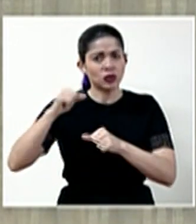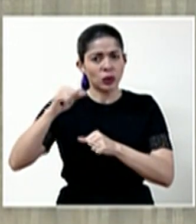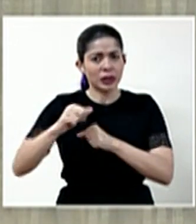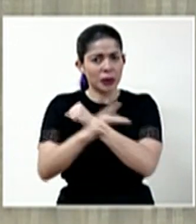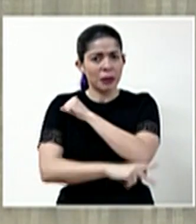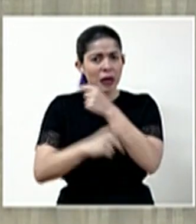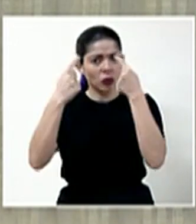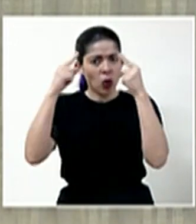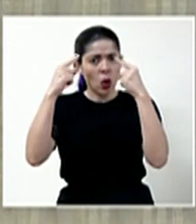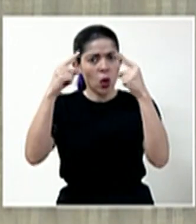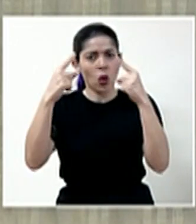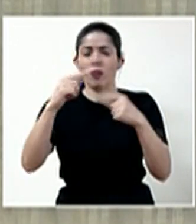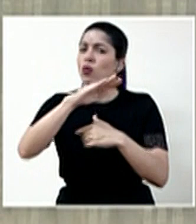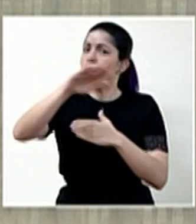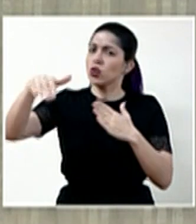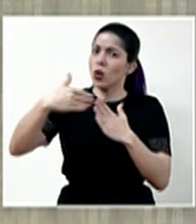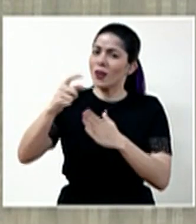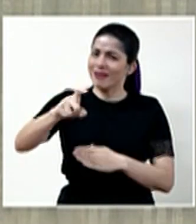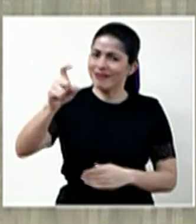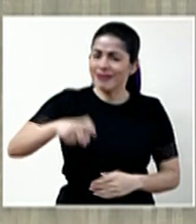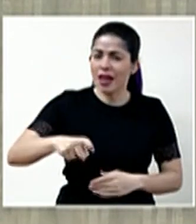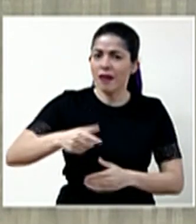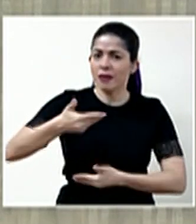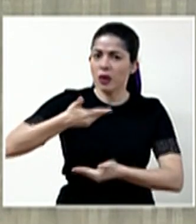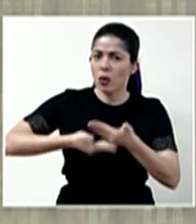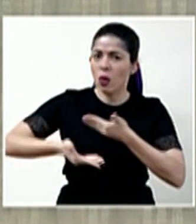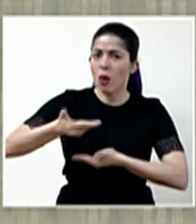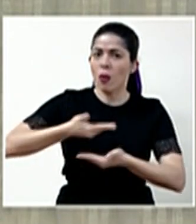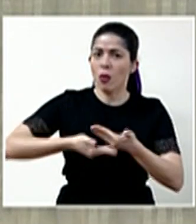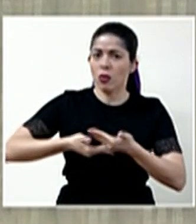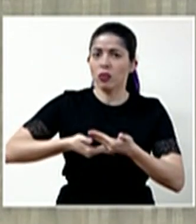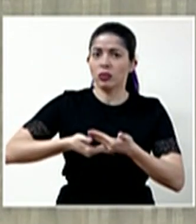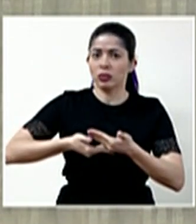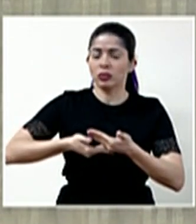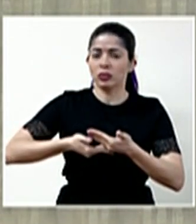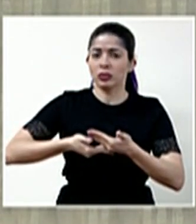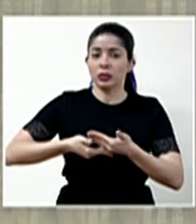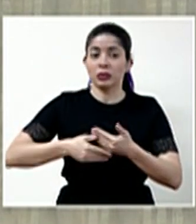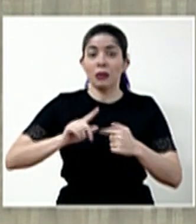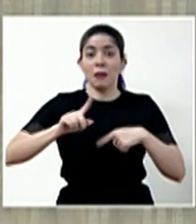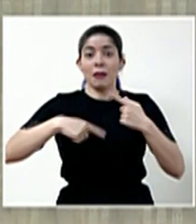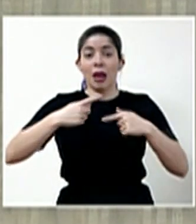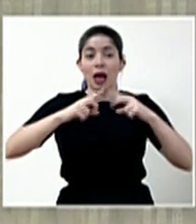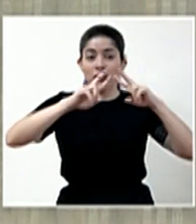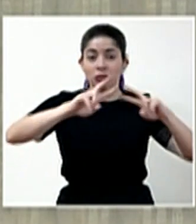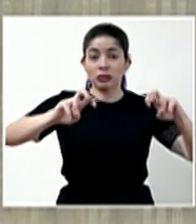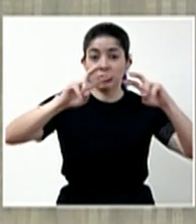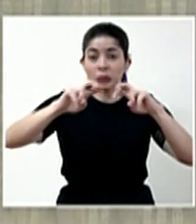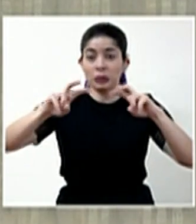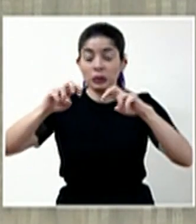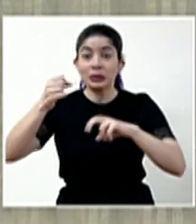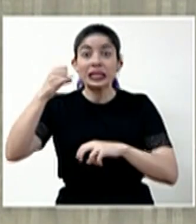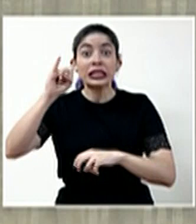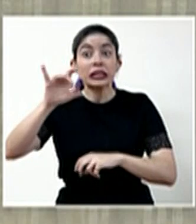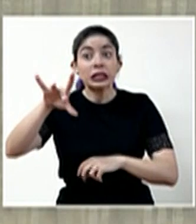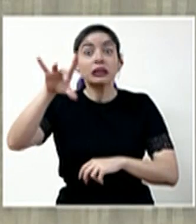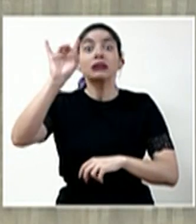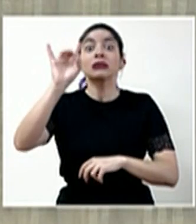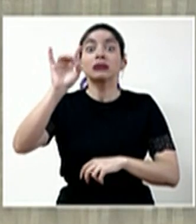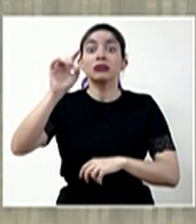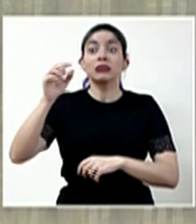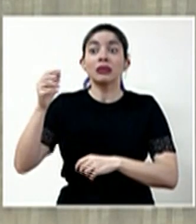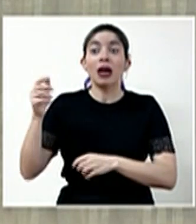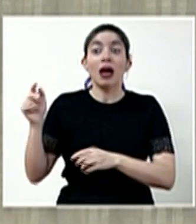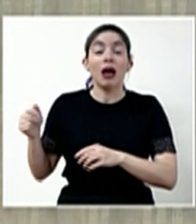como país y todos tenemos que colaborar. Así que en las inspecciones que se van a estar realizando, si se encuentra este tipo de